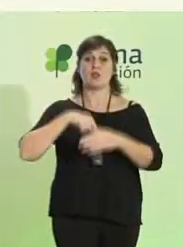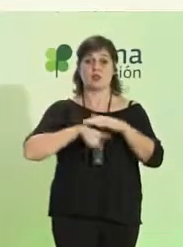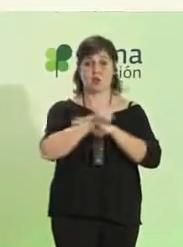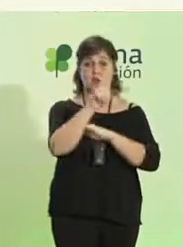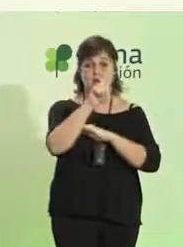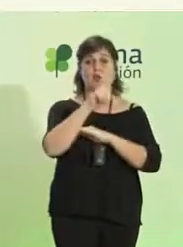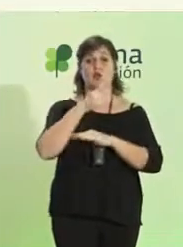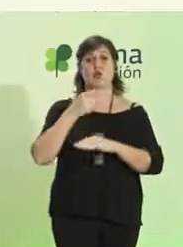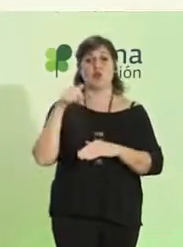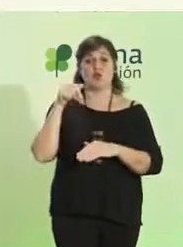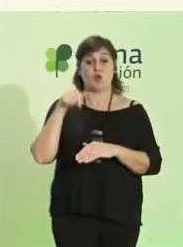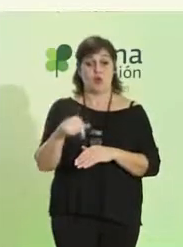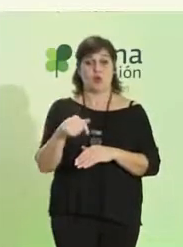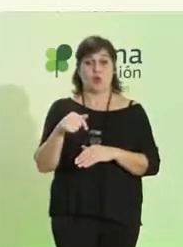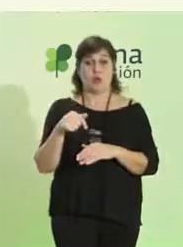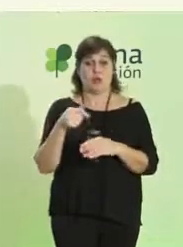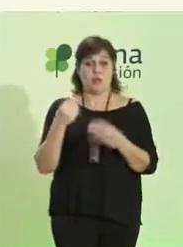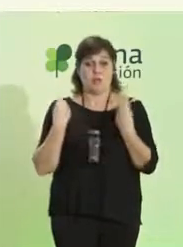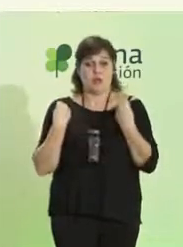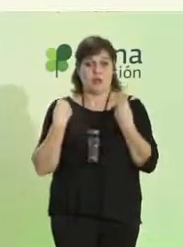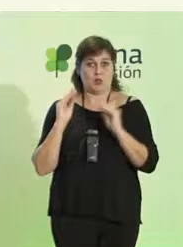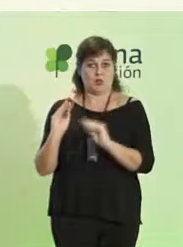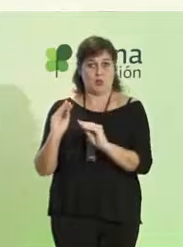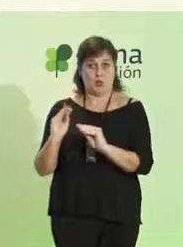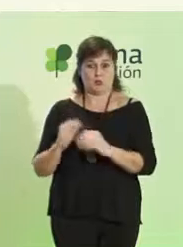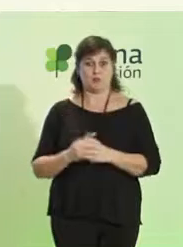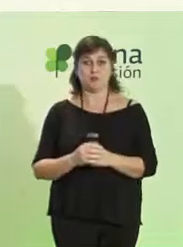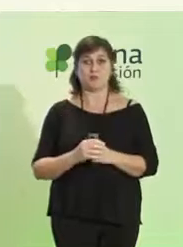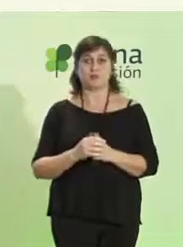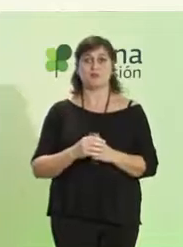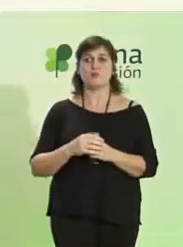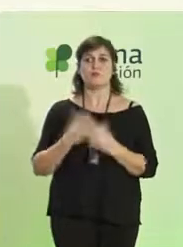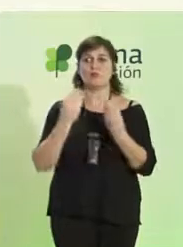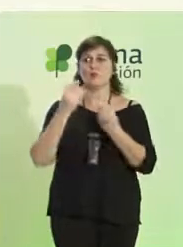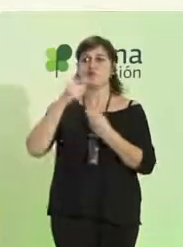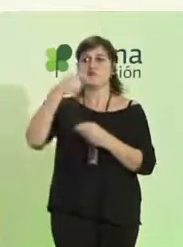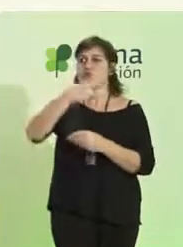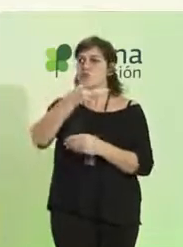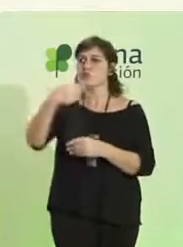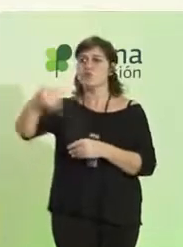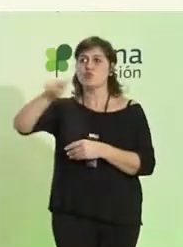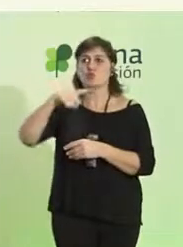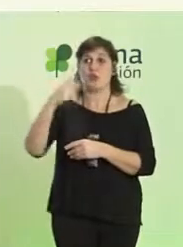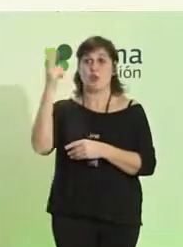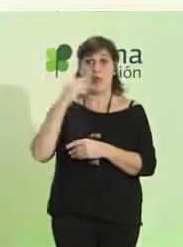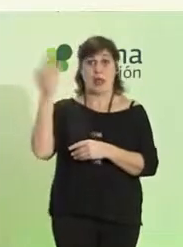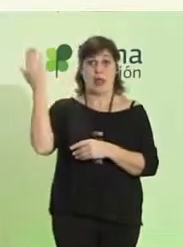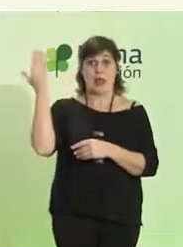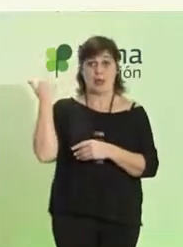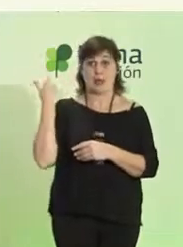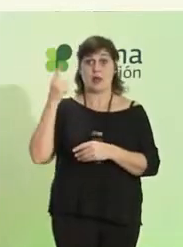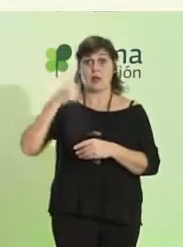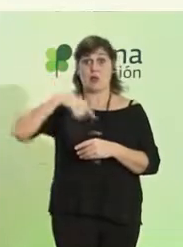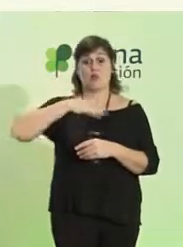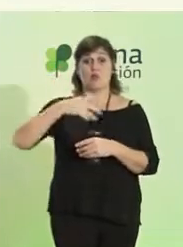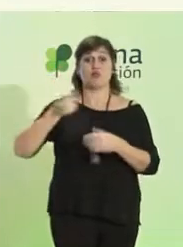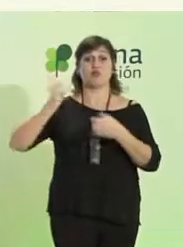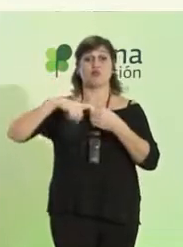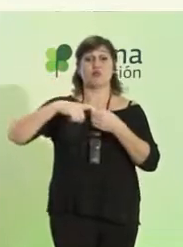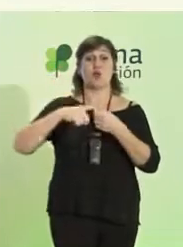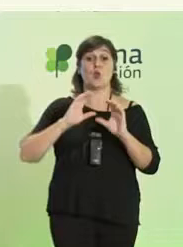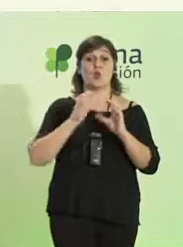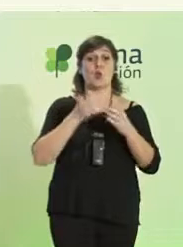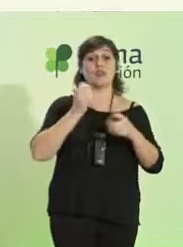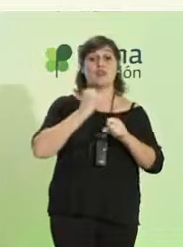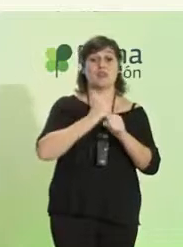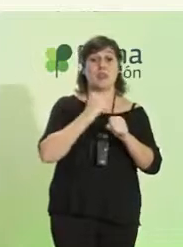desarrollo sobre sus propias vidas. Muchos de vosotros y vosotras llegasteis ayer y pudisteis participar en grupos de trabajos